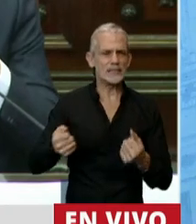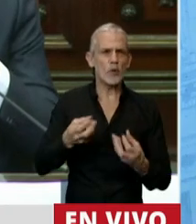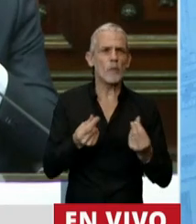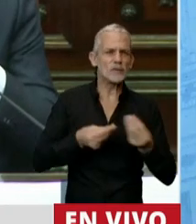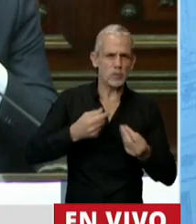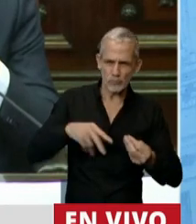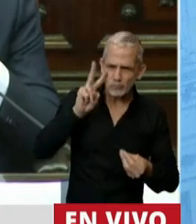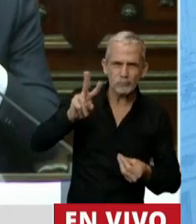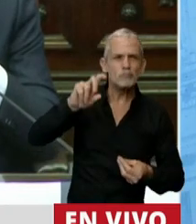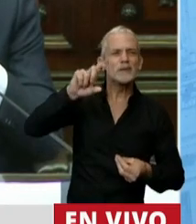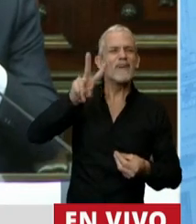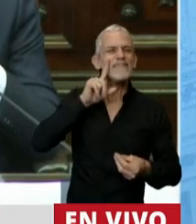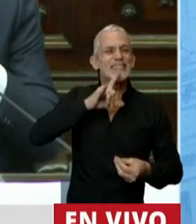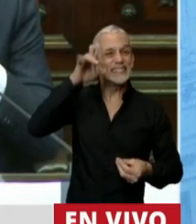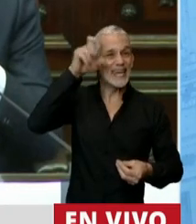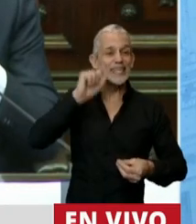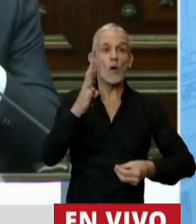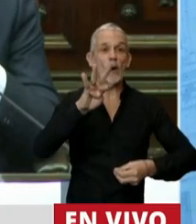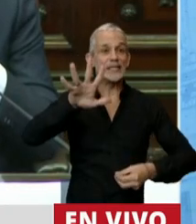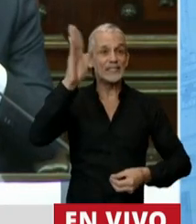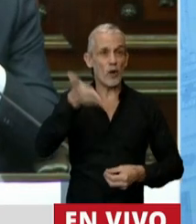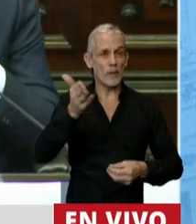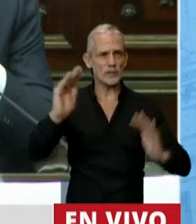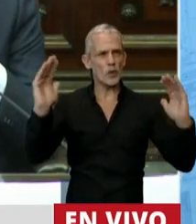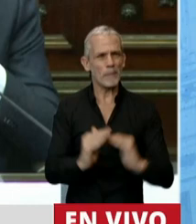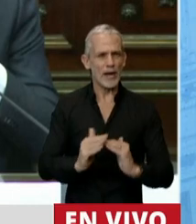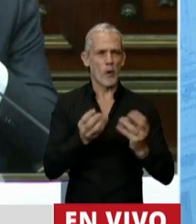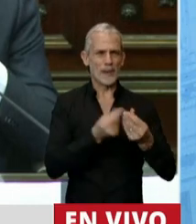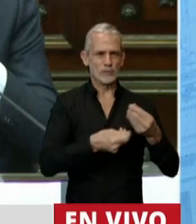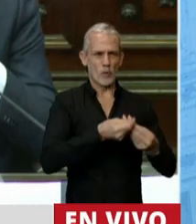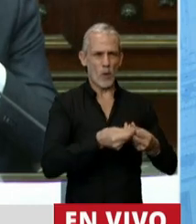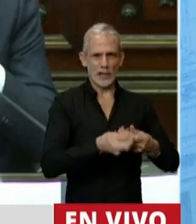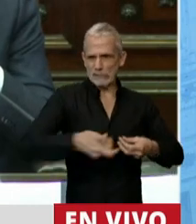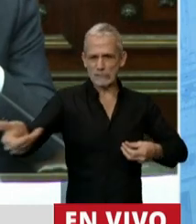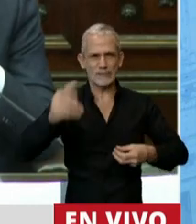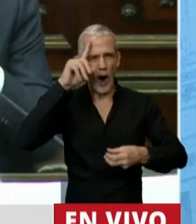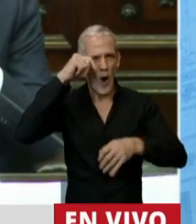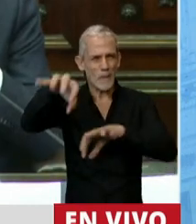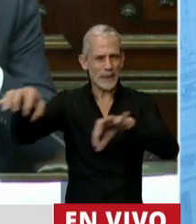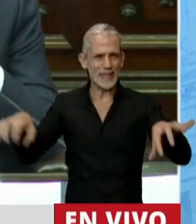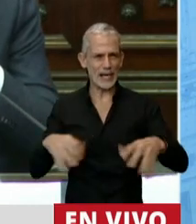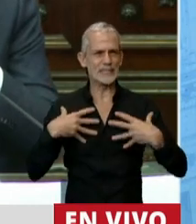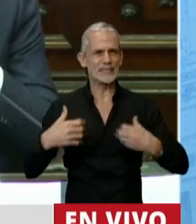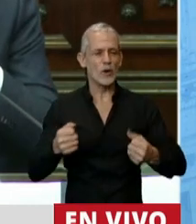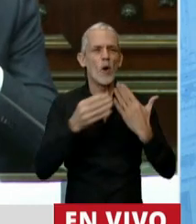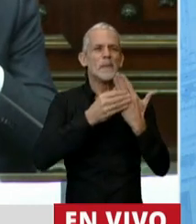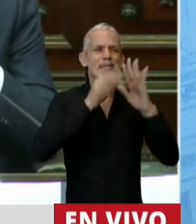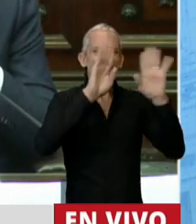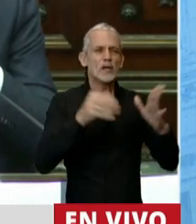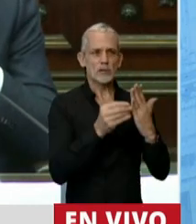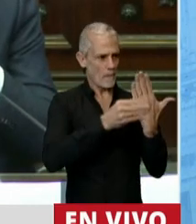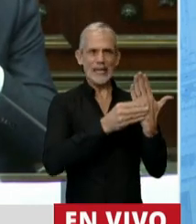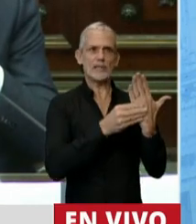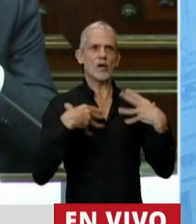Carla y veo el esfuerzo que hicieron, del 45% en 4 años. No solo redujeron el presupuesto, convirtieron en el Ministerio en Secretaría.